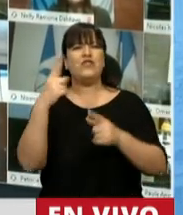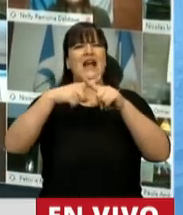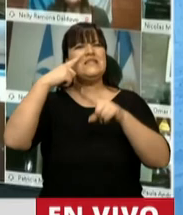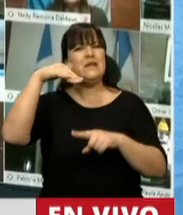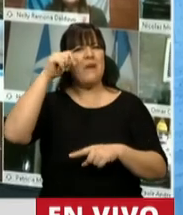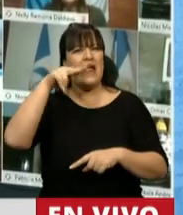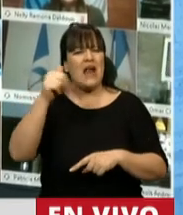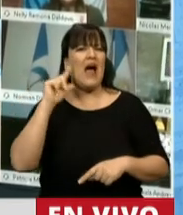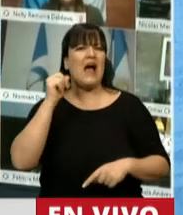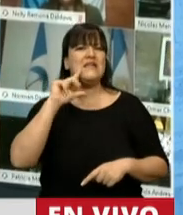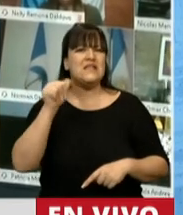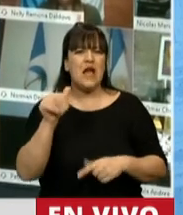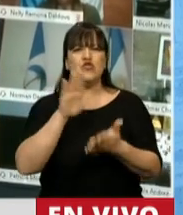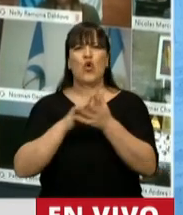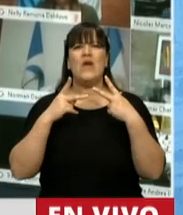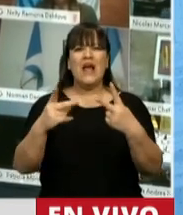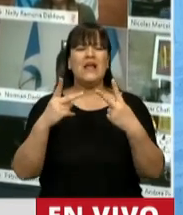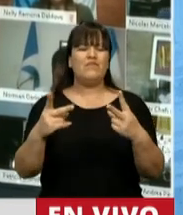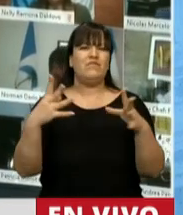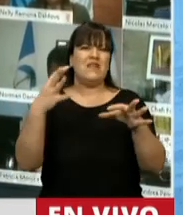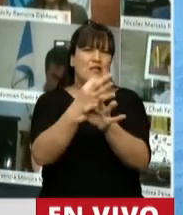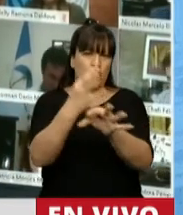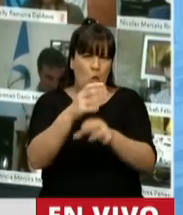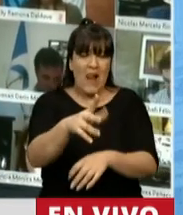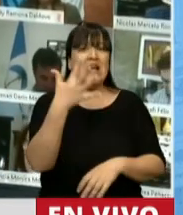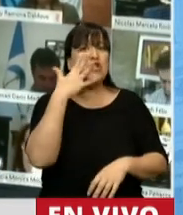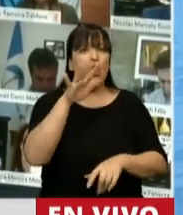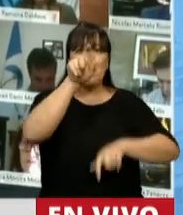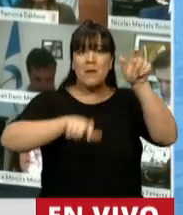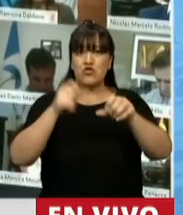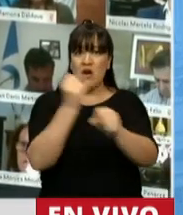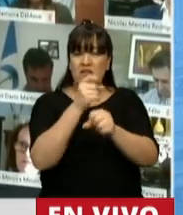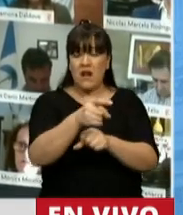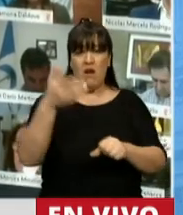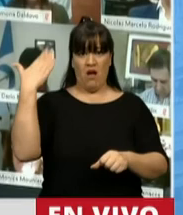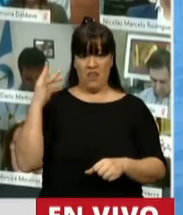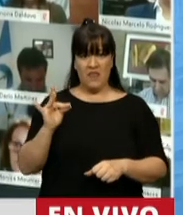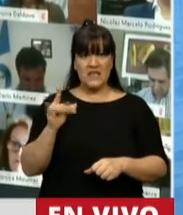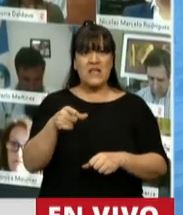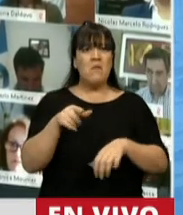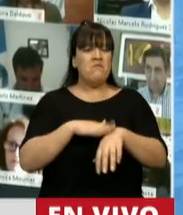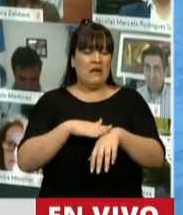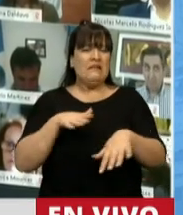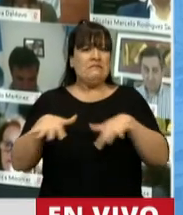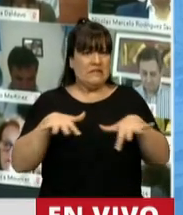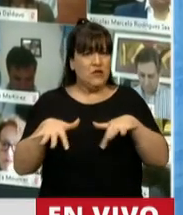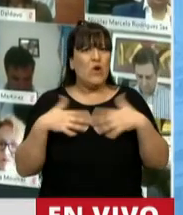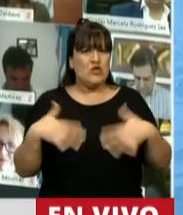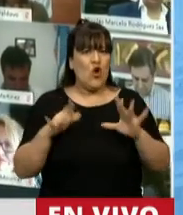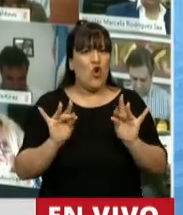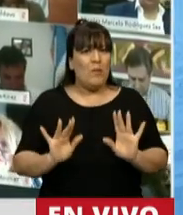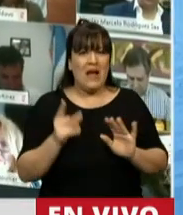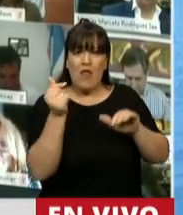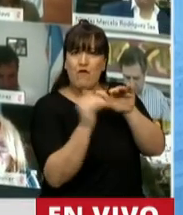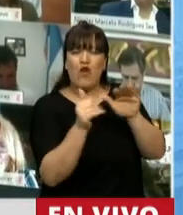situación del transporte escolar de más de 5.000 trabajadores que están desde el mes de diciembre en una situación muy complicada y que este